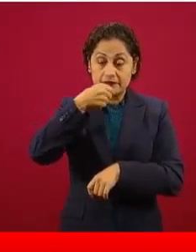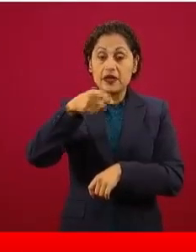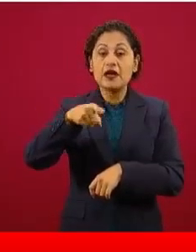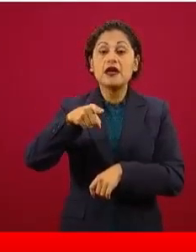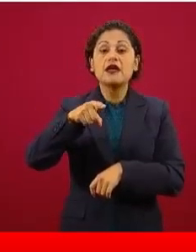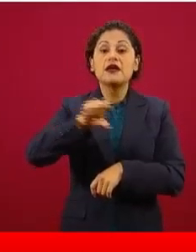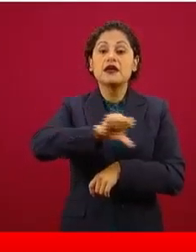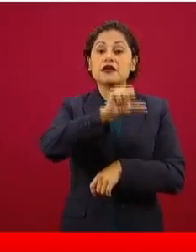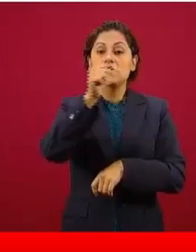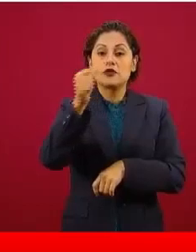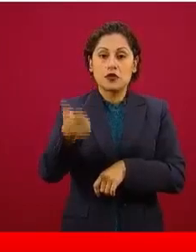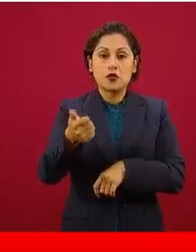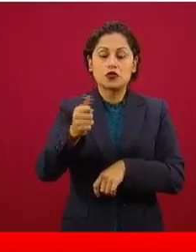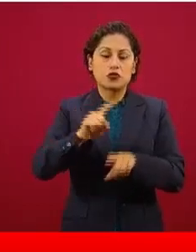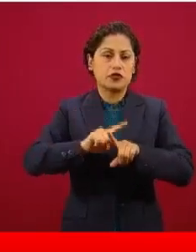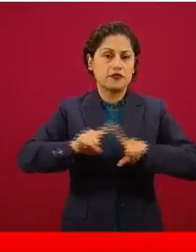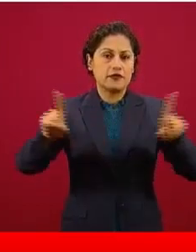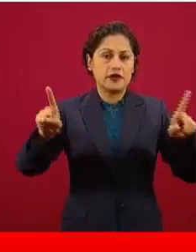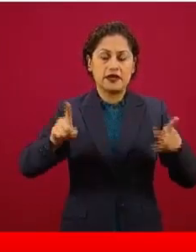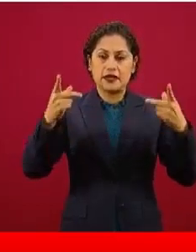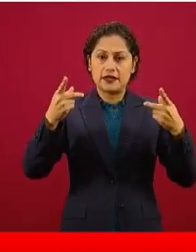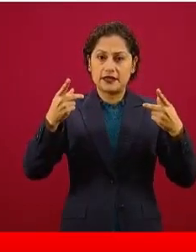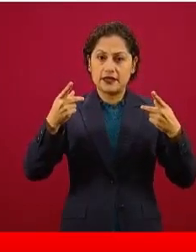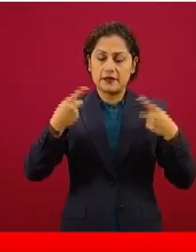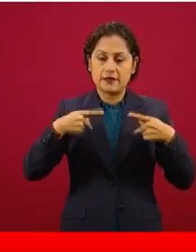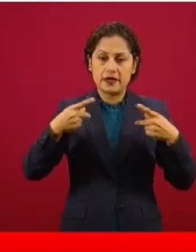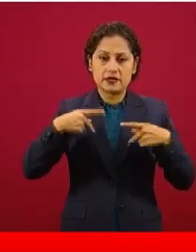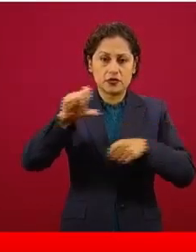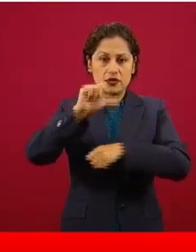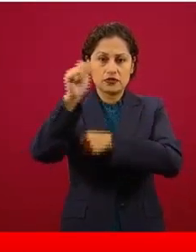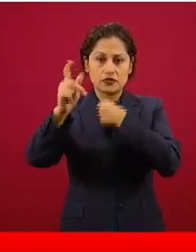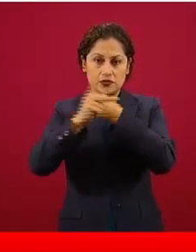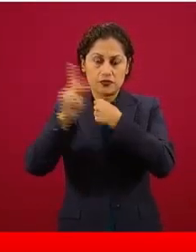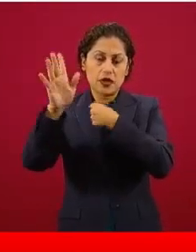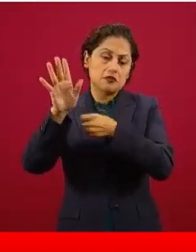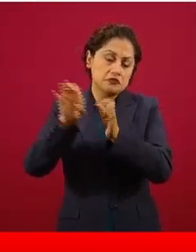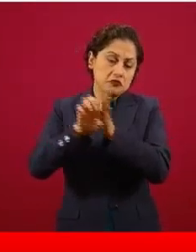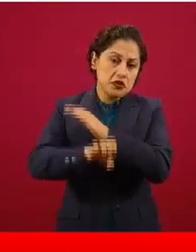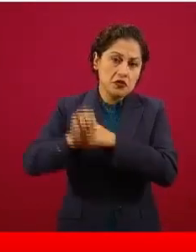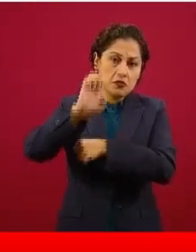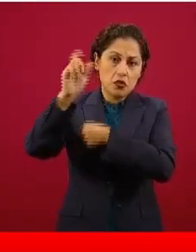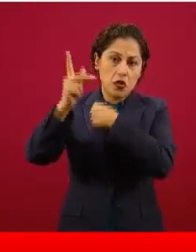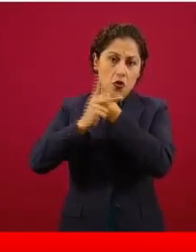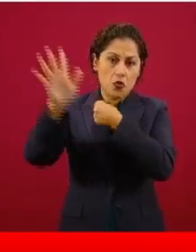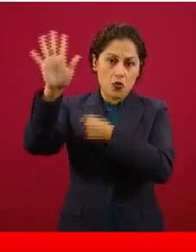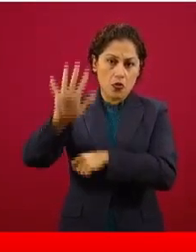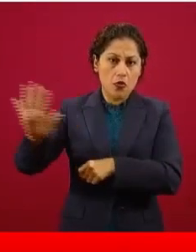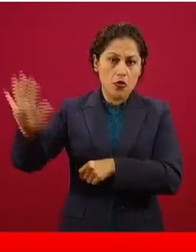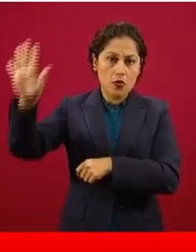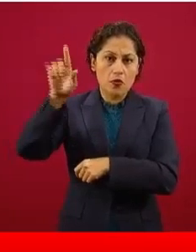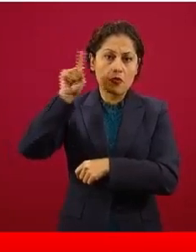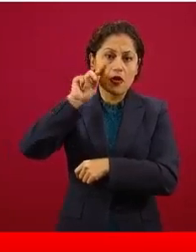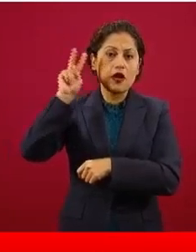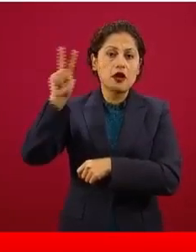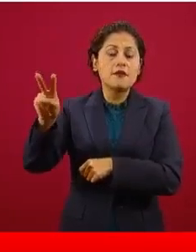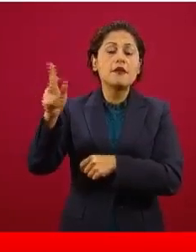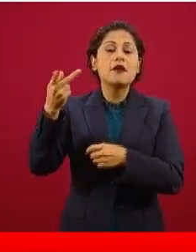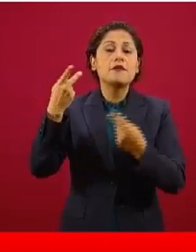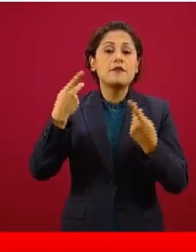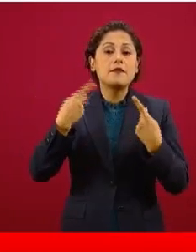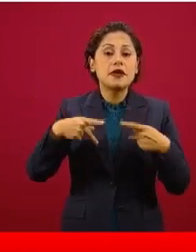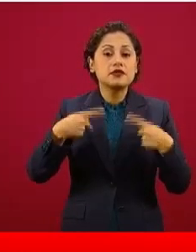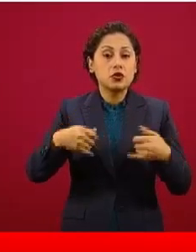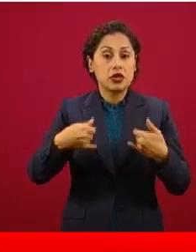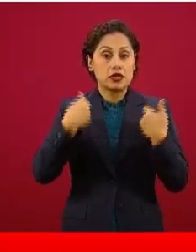diferencia de otros países, en particular Europa Occidental, vemos adultos jóvenes, personas adultas jóvenes que presentan